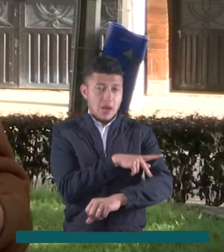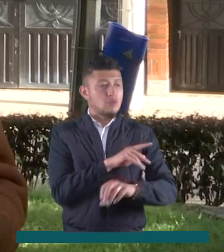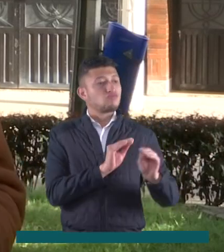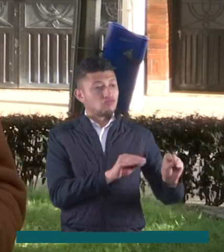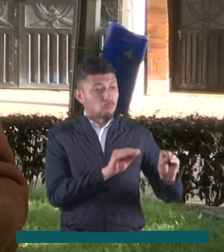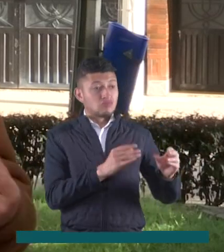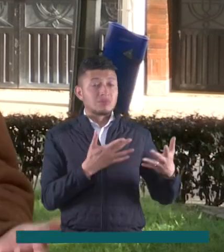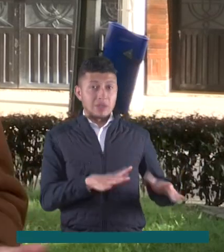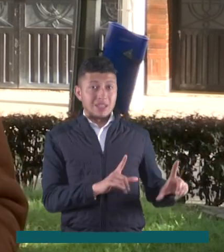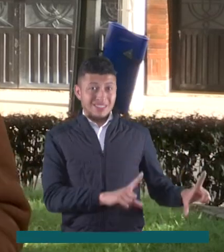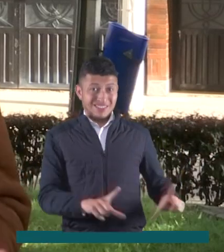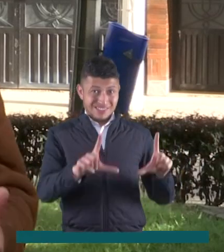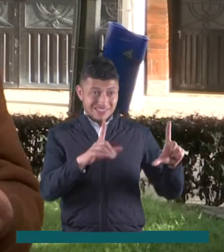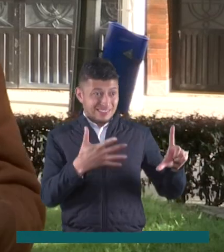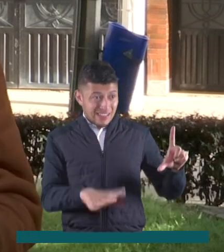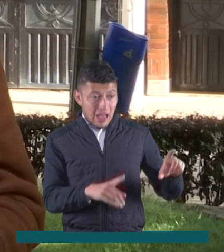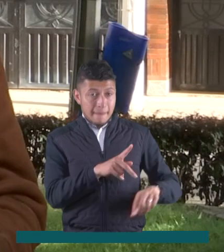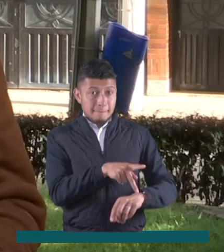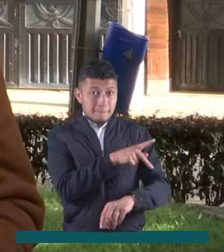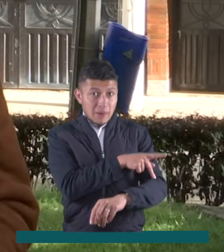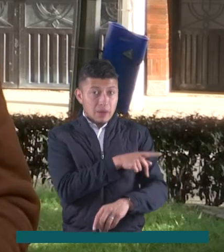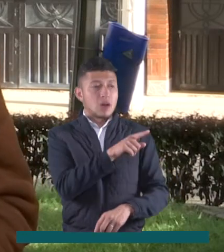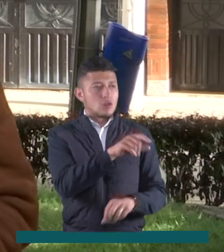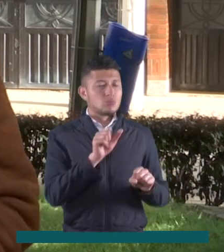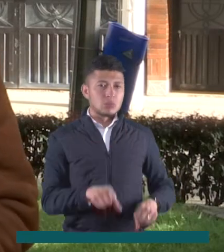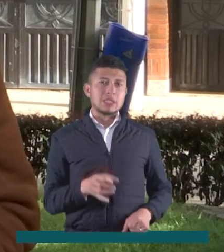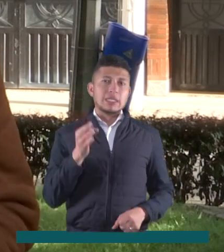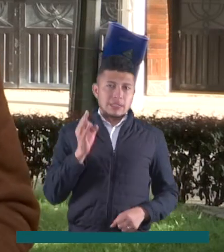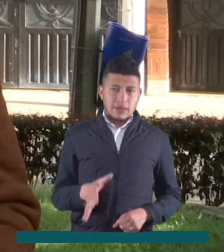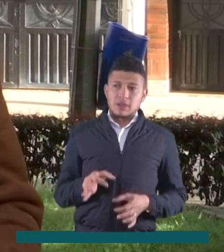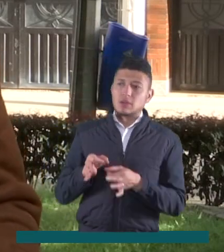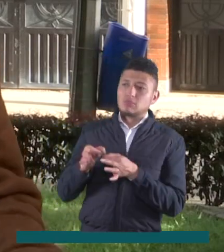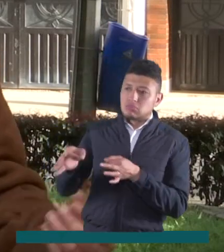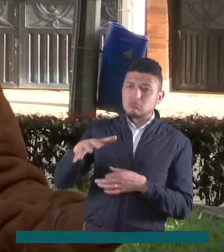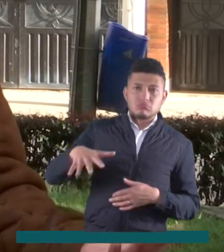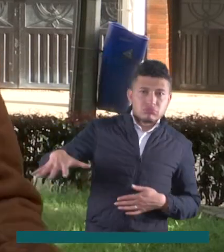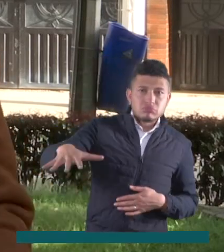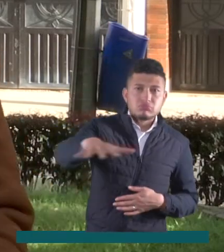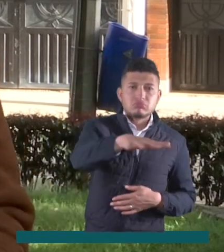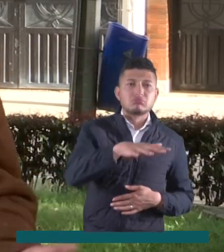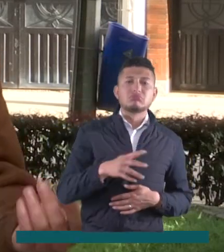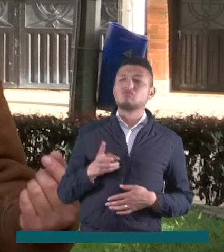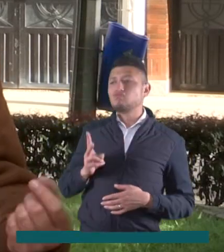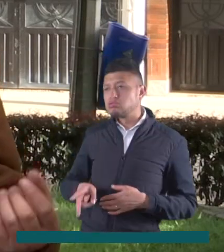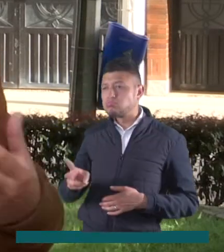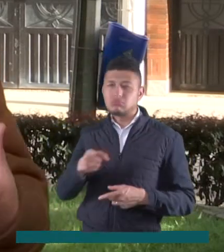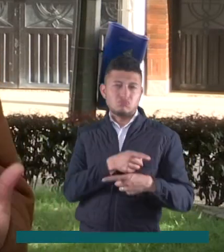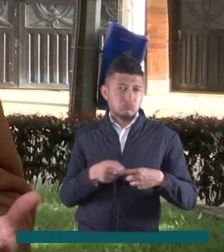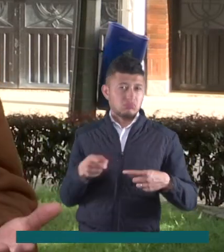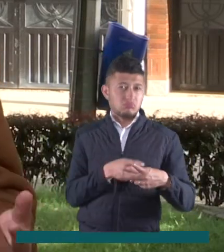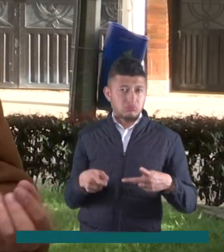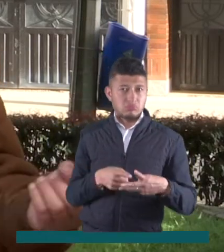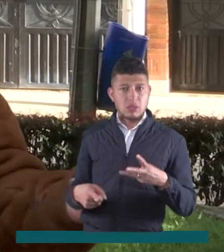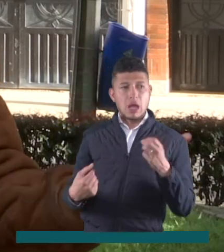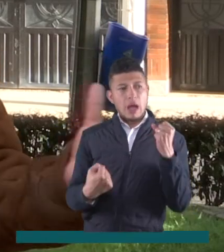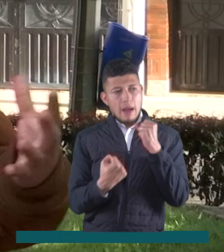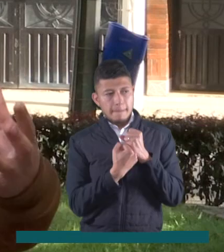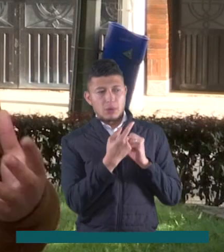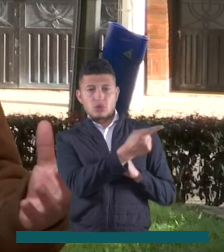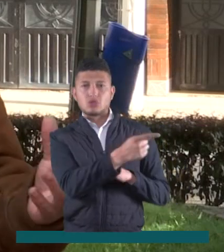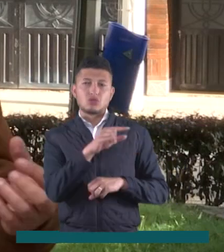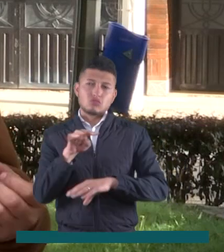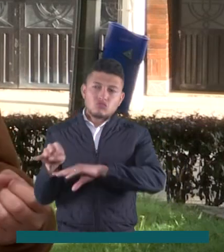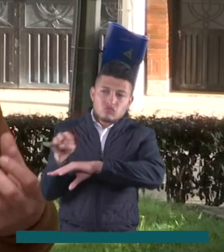y estén dispuestos a estar semana a semana en los predios del municipio haciendo recorridos y colaborándonos a